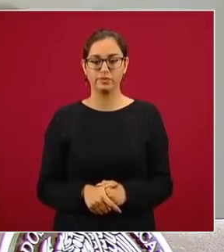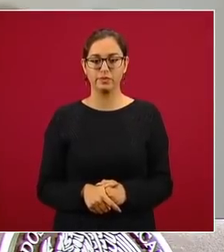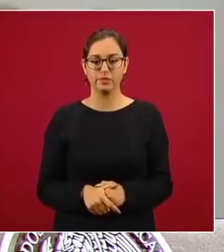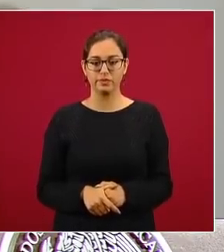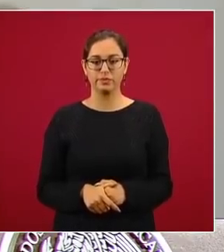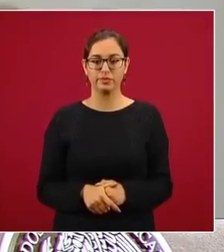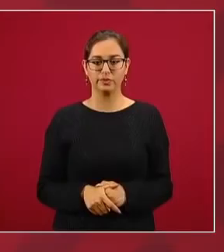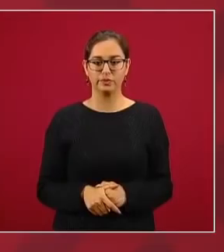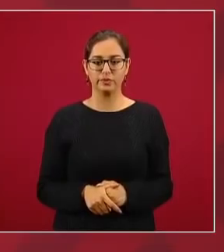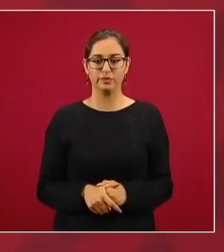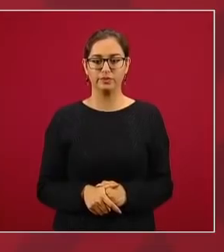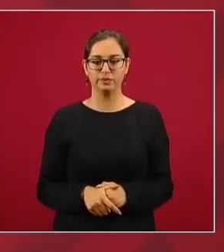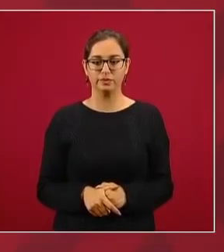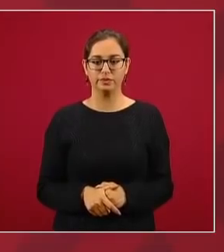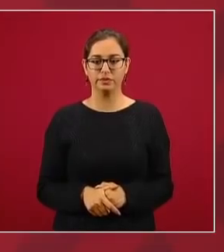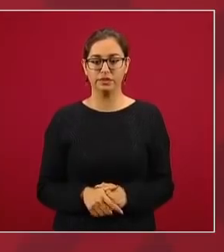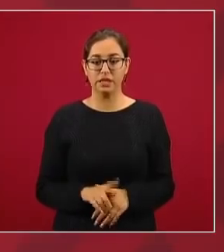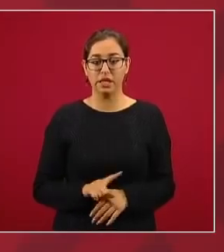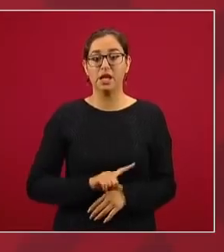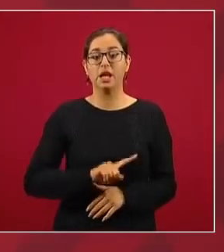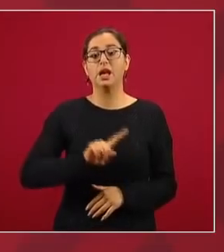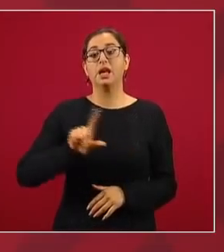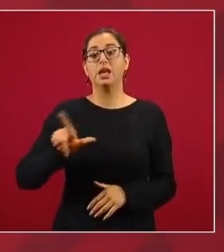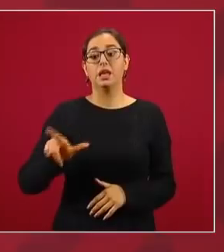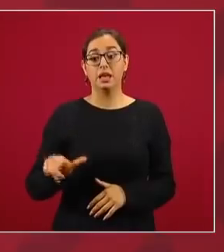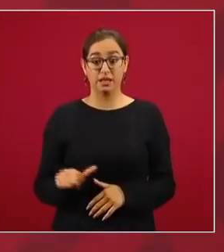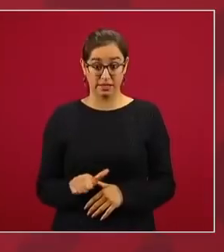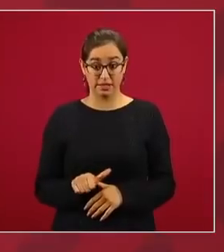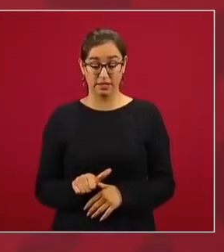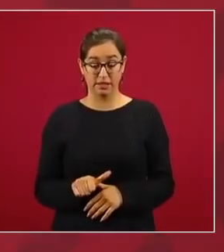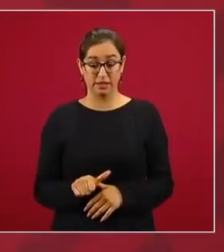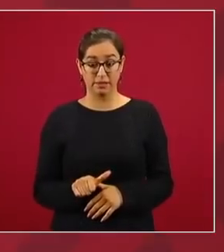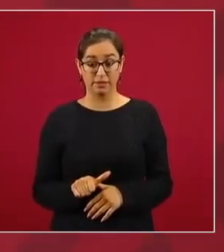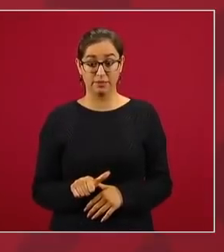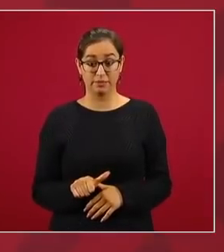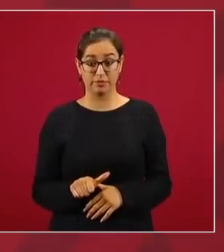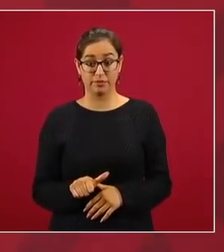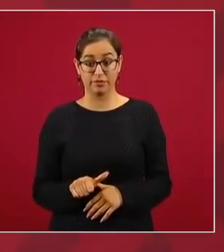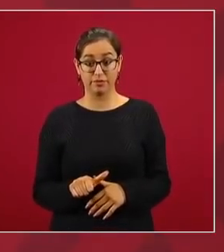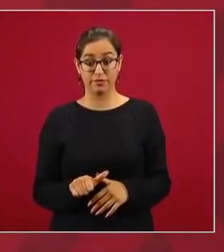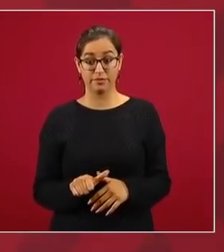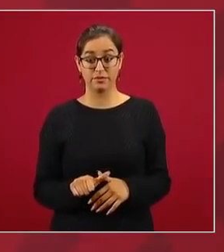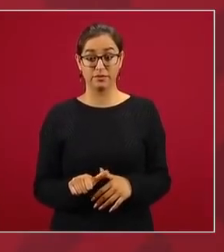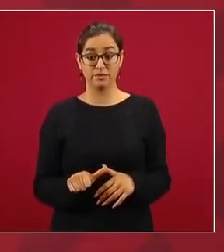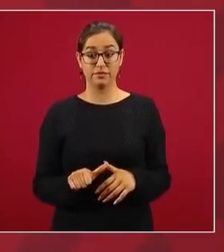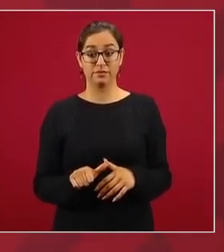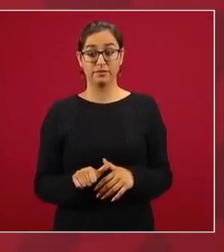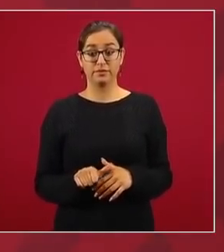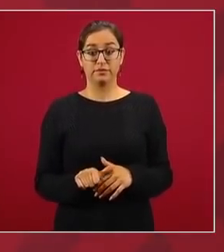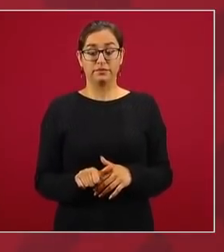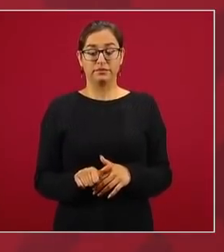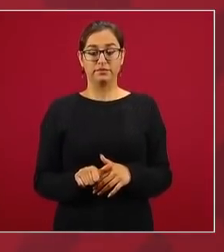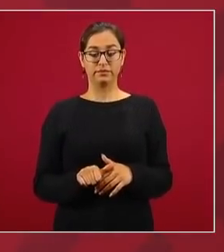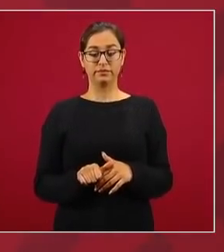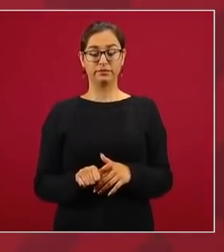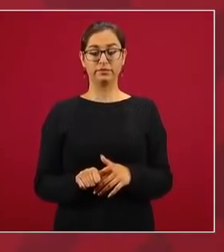Y después de Reyes, Baeza, entró el señor